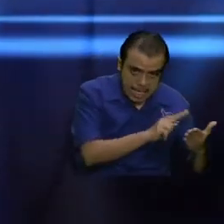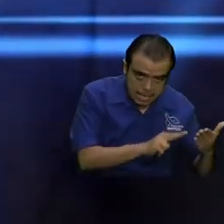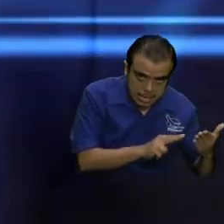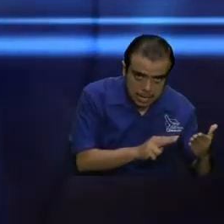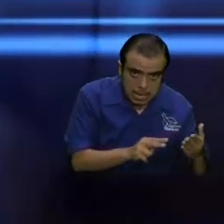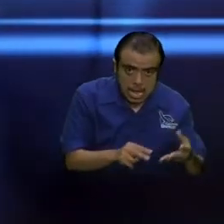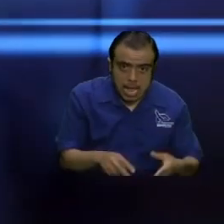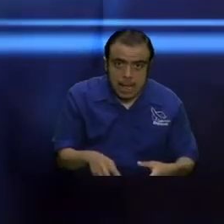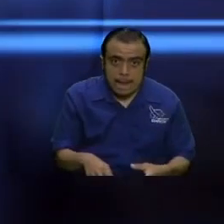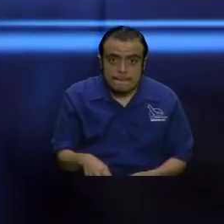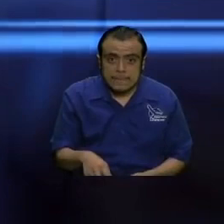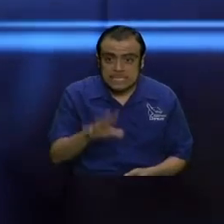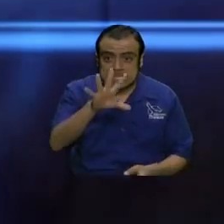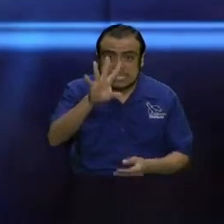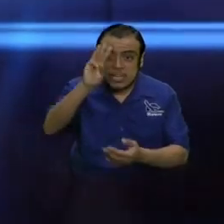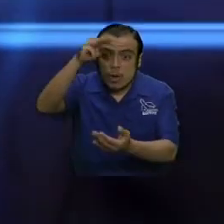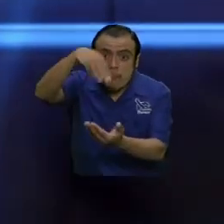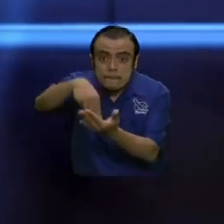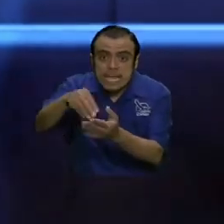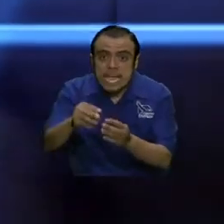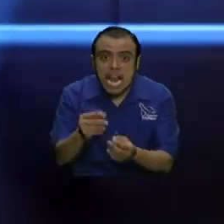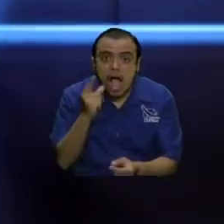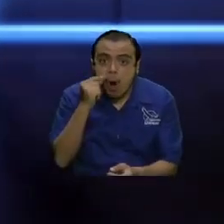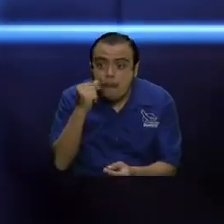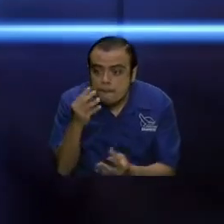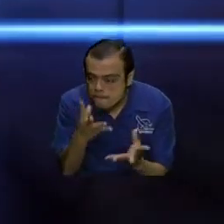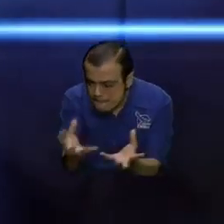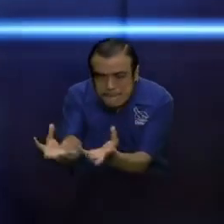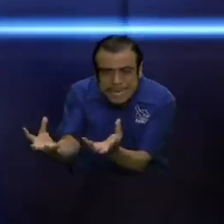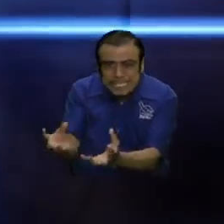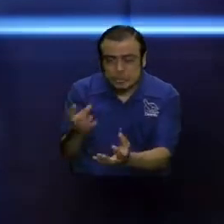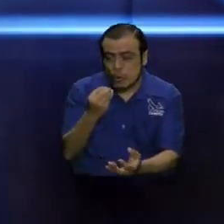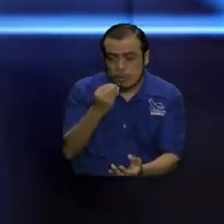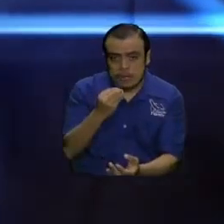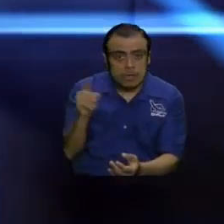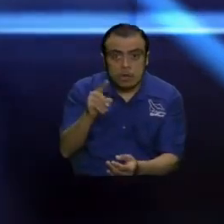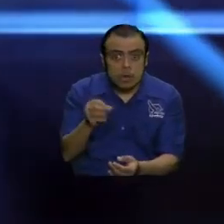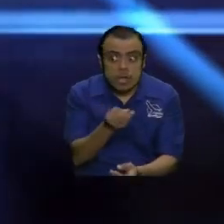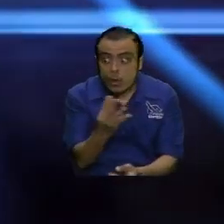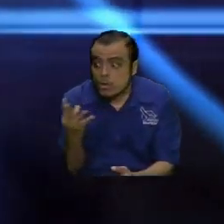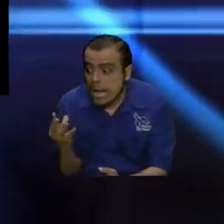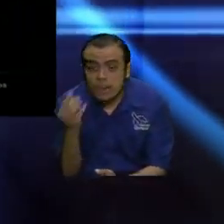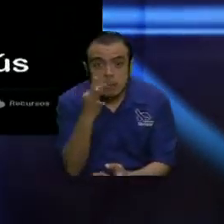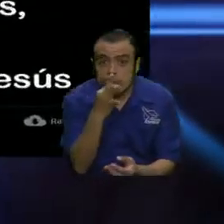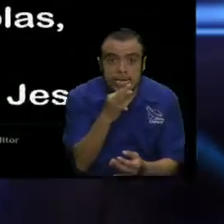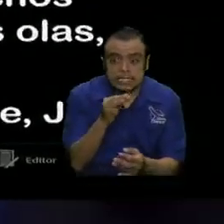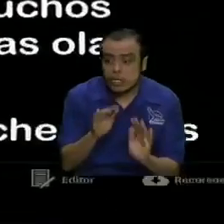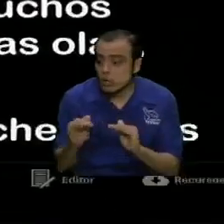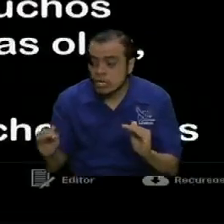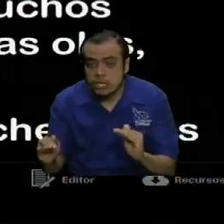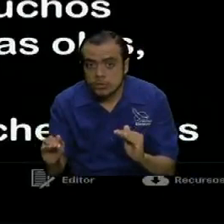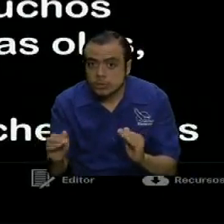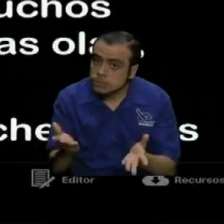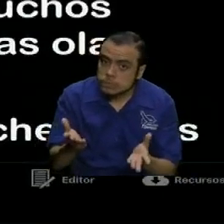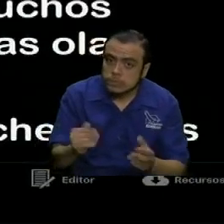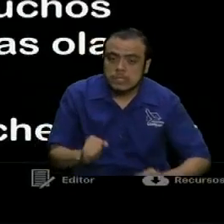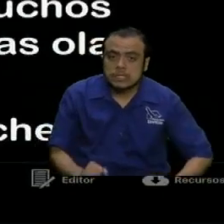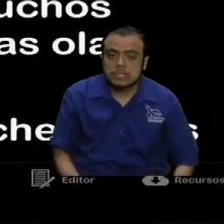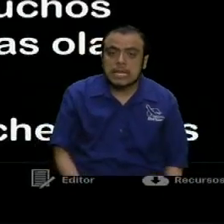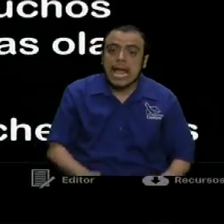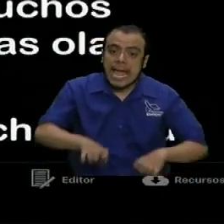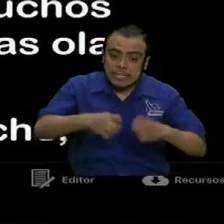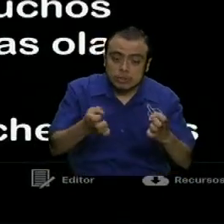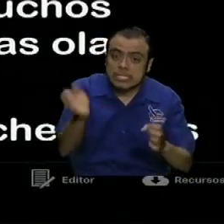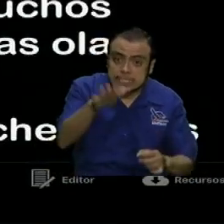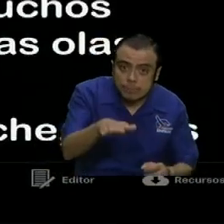sin contar las mujeres y los niños. Enseguida, 14.22 de Mateo, hizo